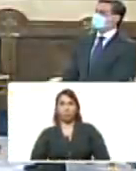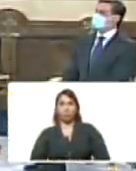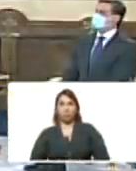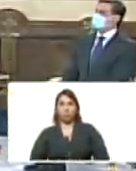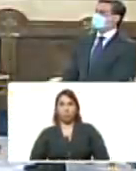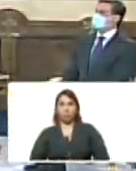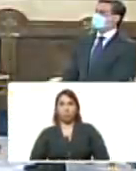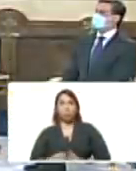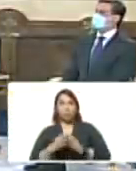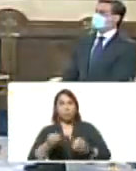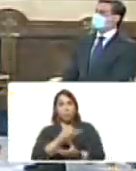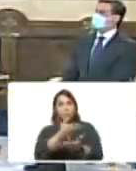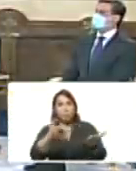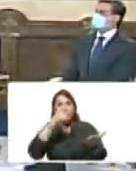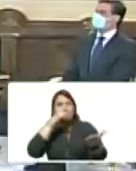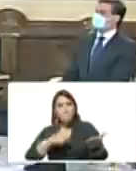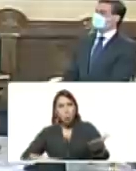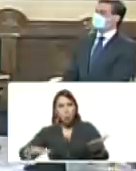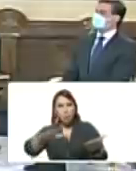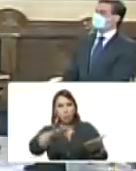A todo nuestro pueblo.